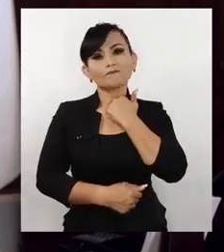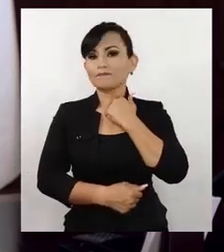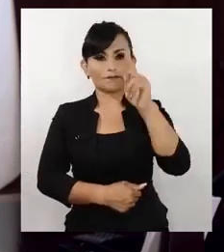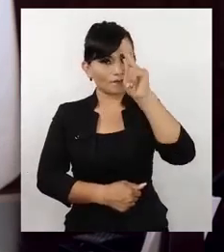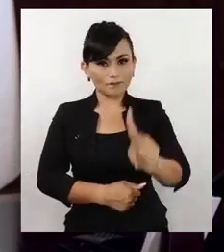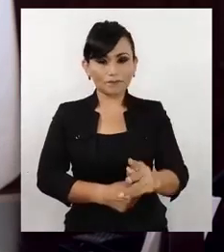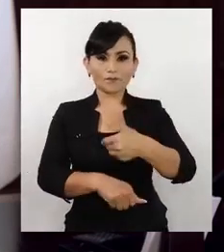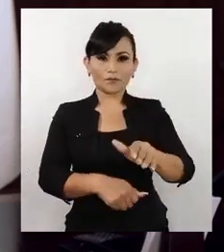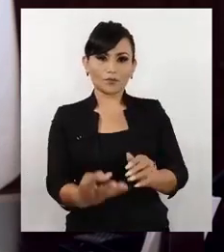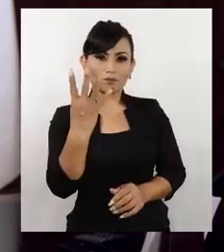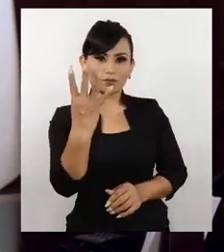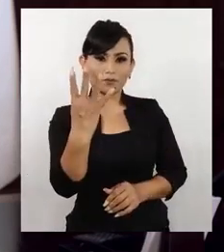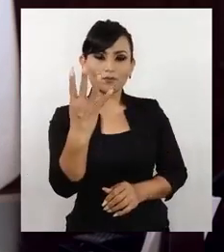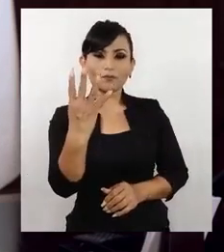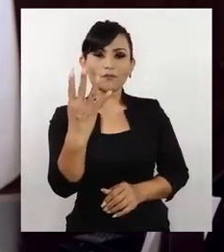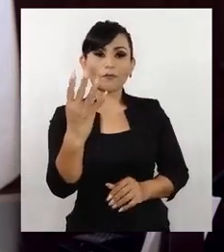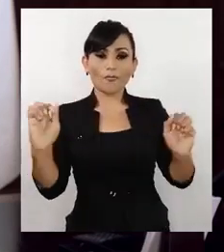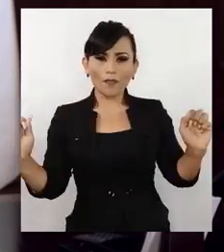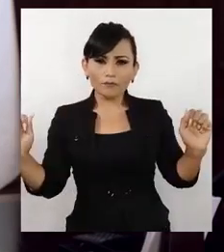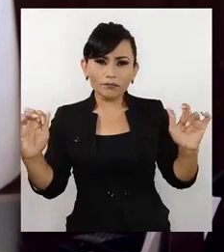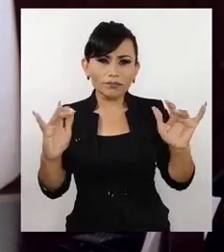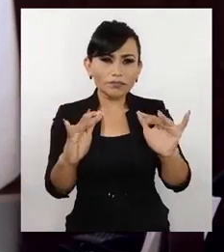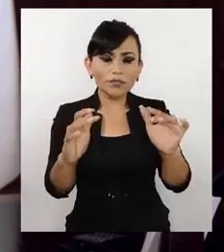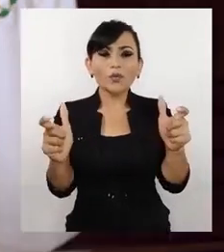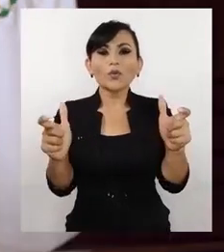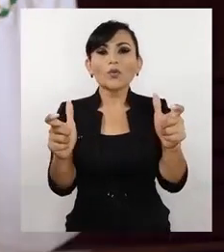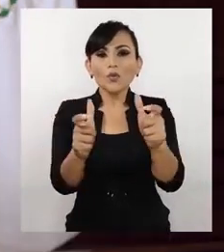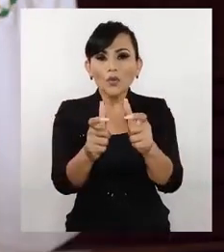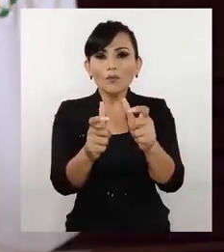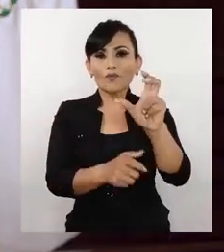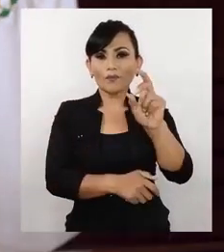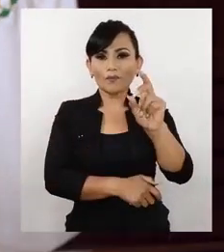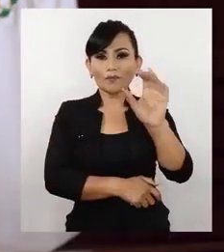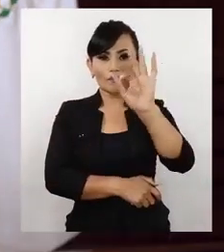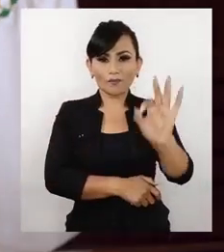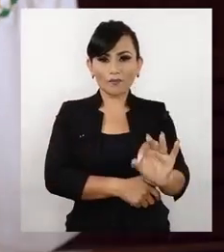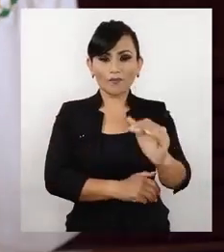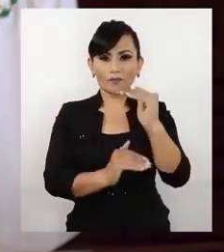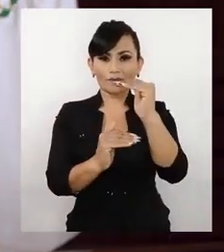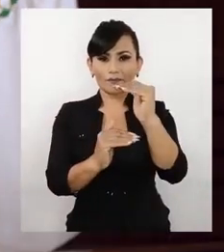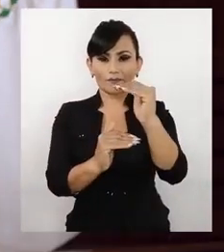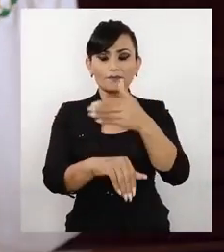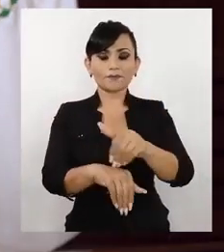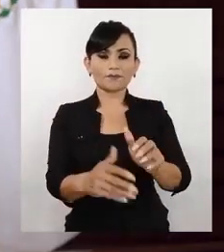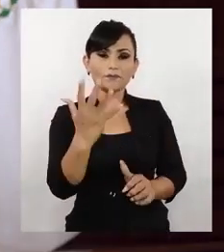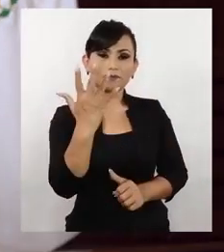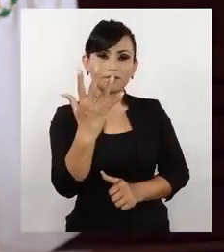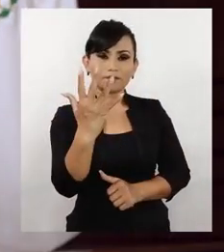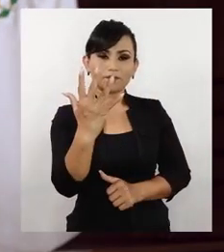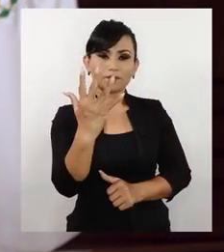a sábado sin venta los domingos 4 reducción de aforos en espacios